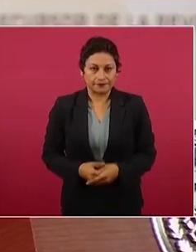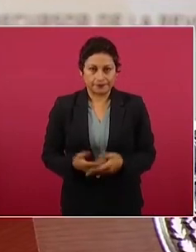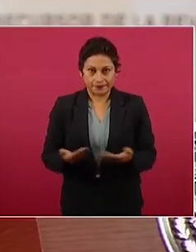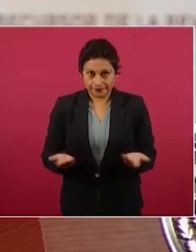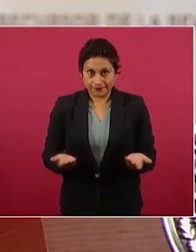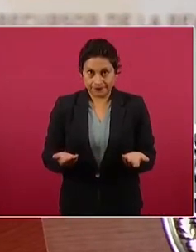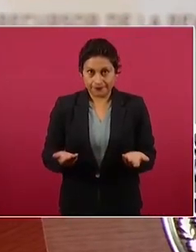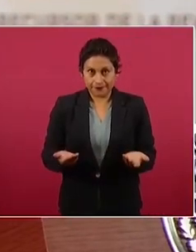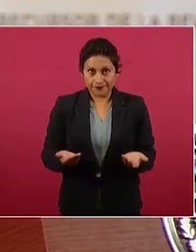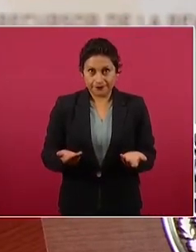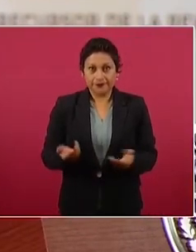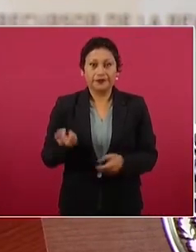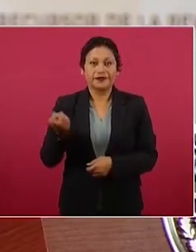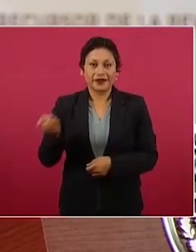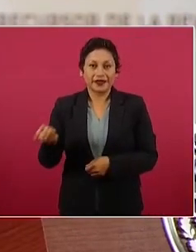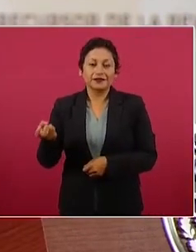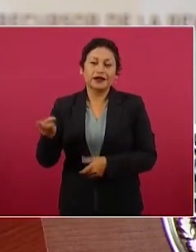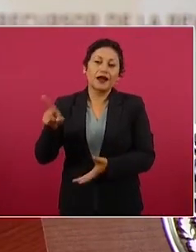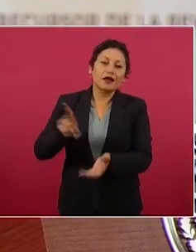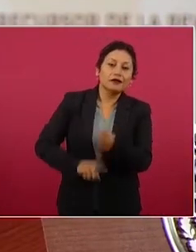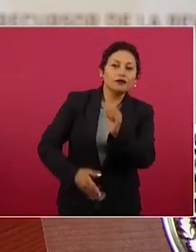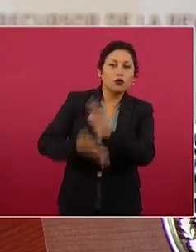hubieron fallas